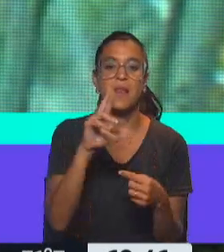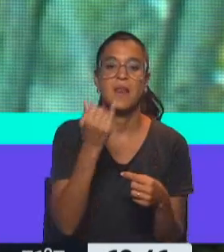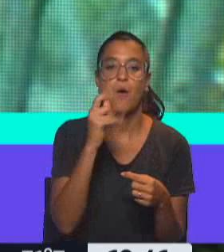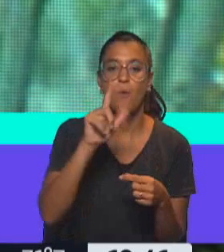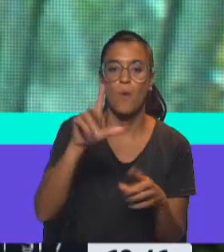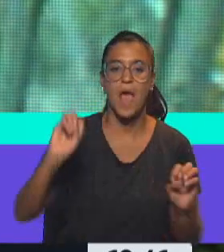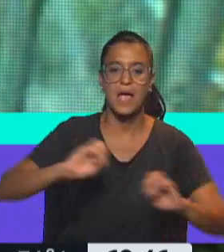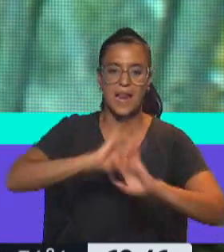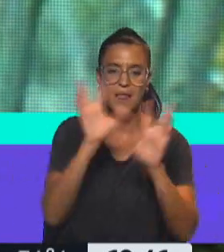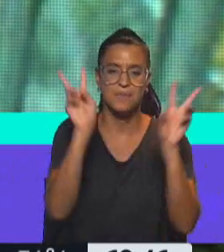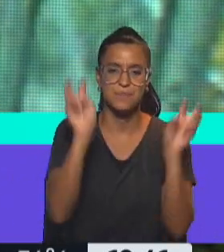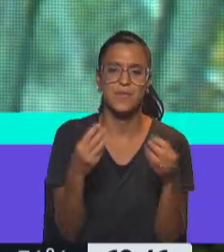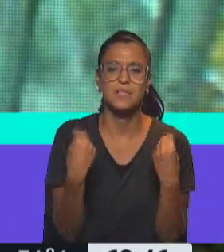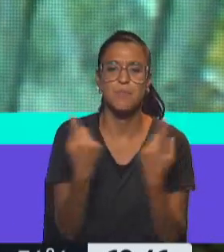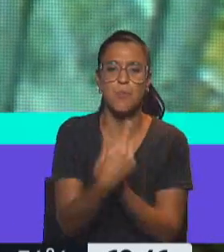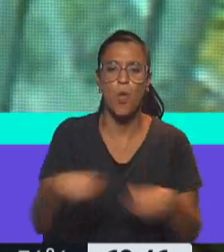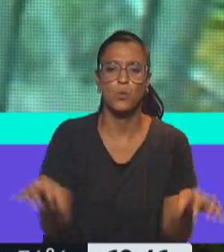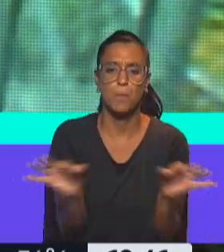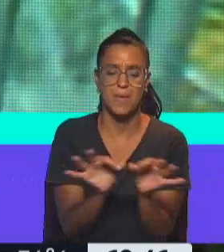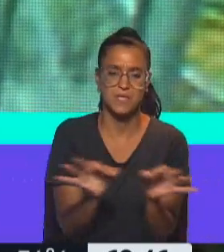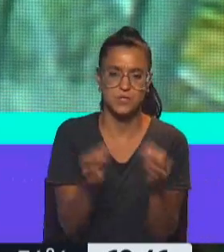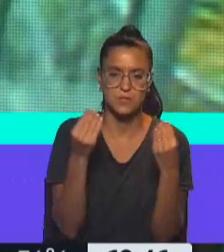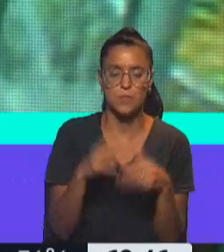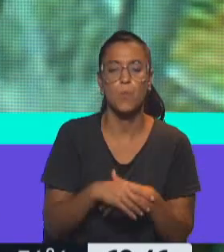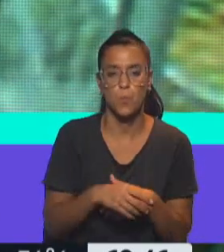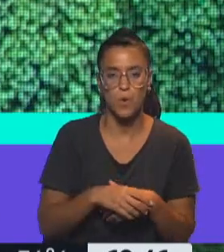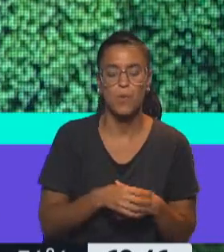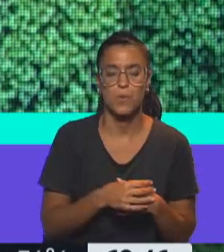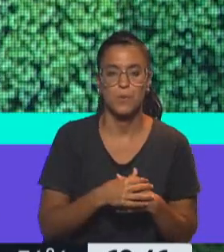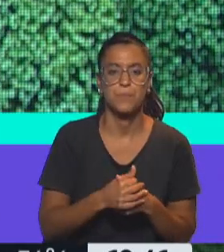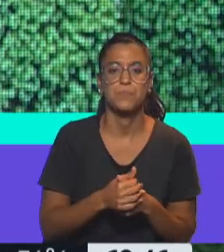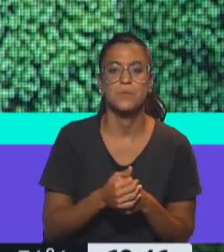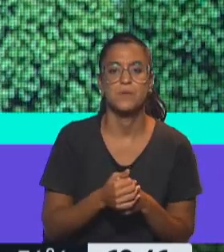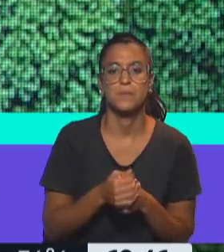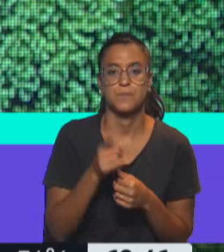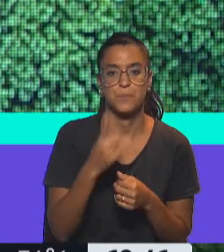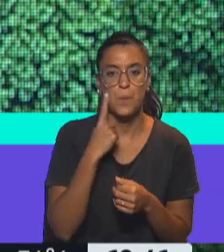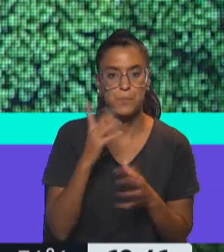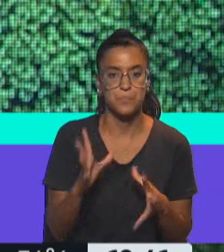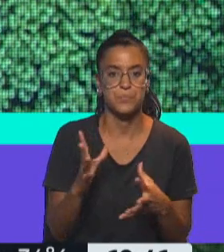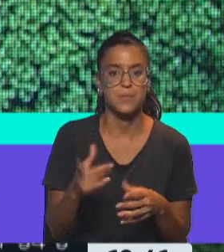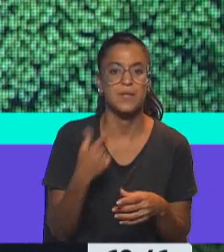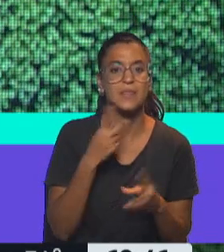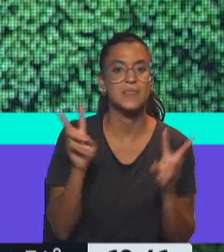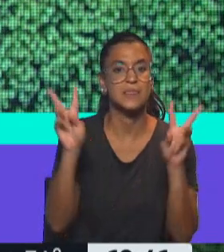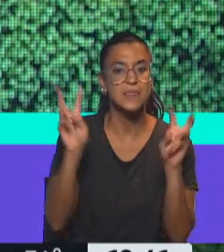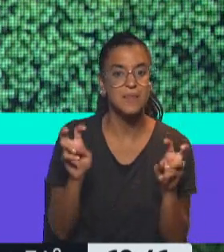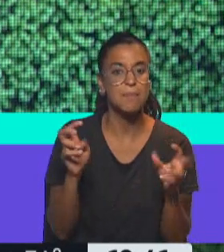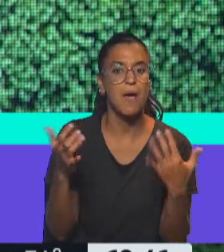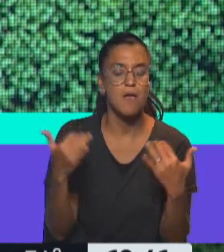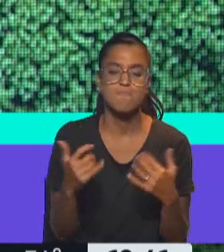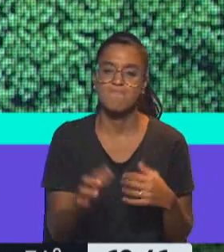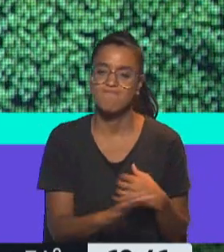aclaremos el tema, que es un producto mellizo específicamente. Sí, a ver, en principio digamos que estamos tratando un tema donde hay una